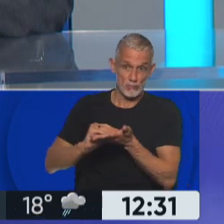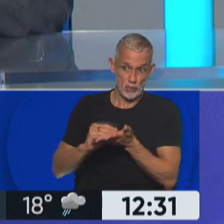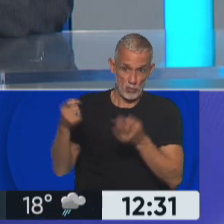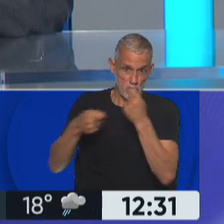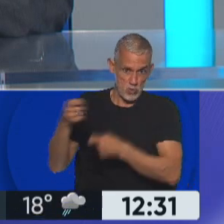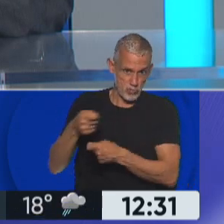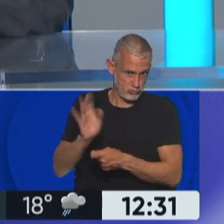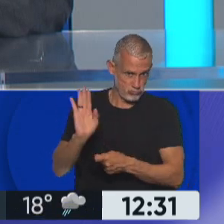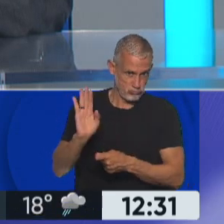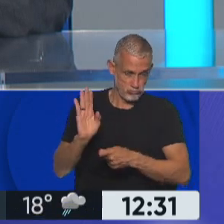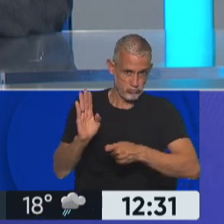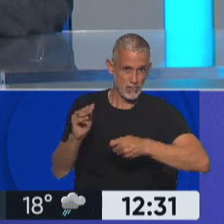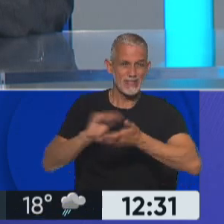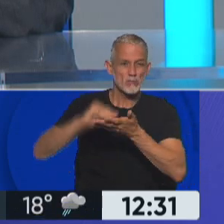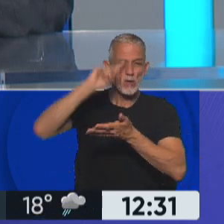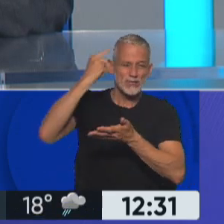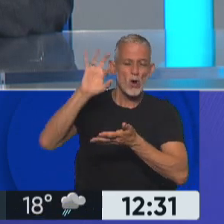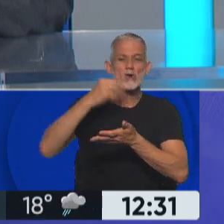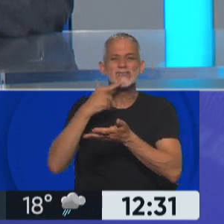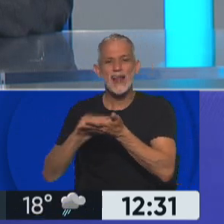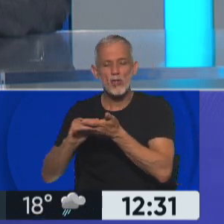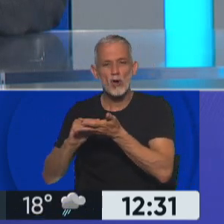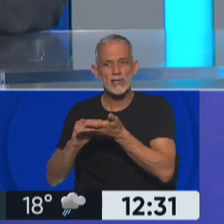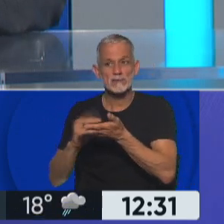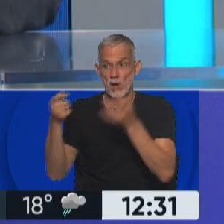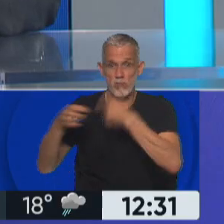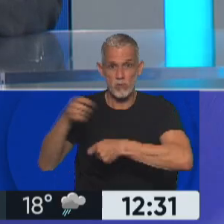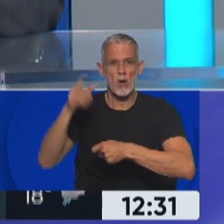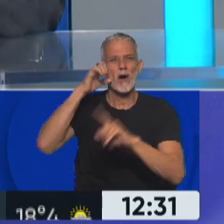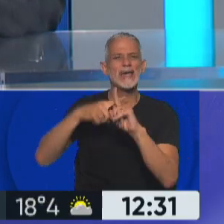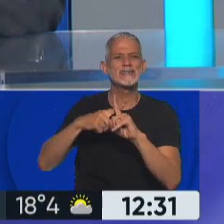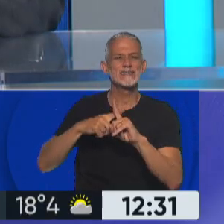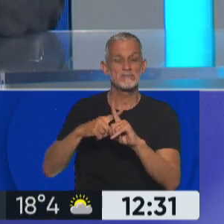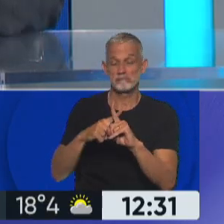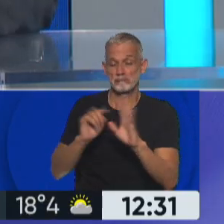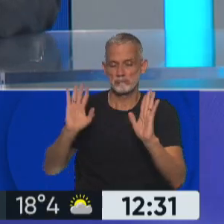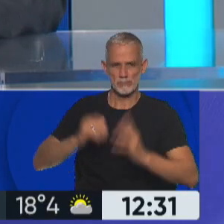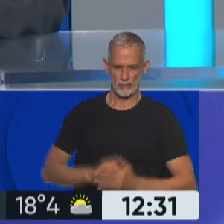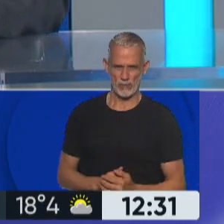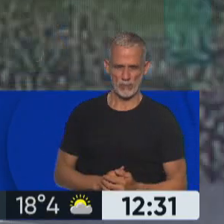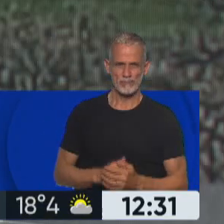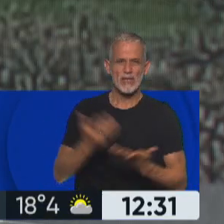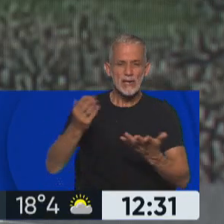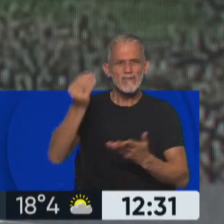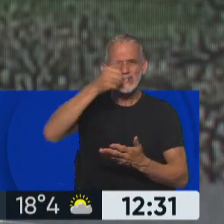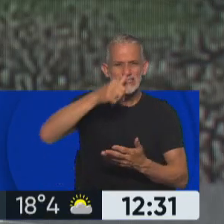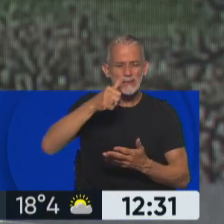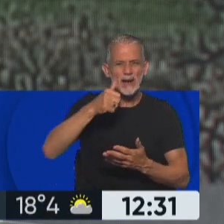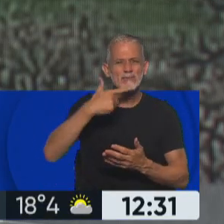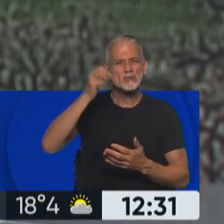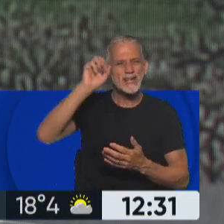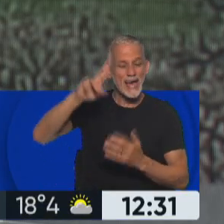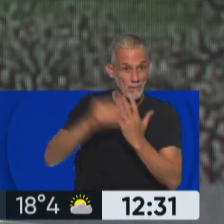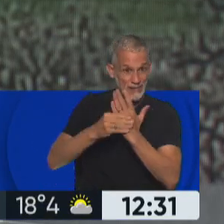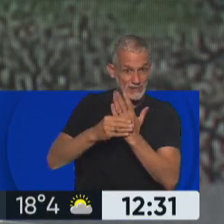actuales, diputados nacionales o senadores nacionales o ex legisladores nacionales. Ahora, el fin de semana Sturzenegger, que es el